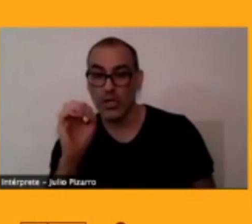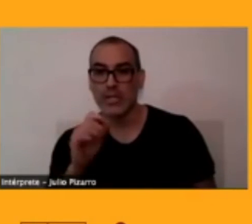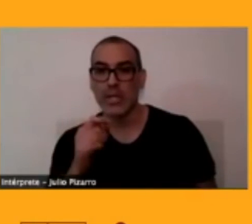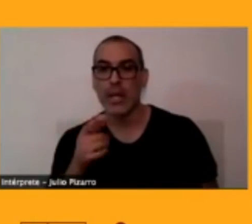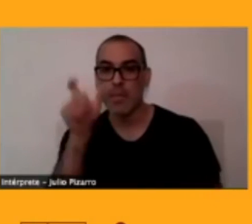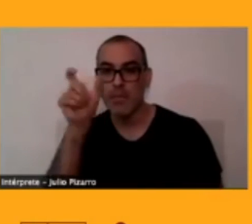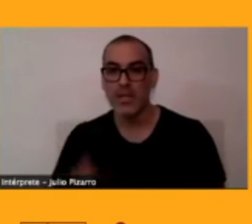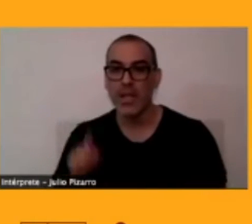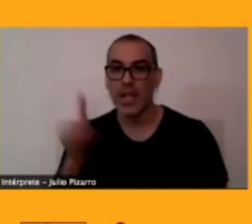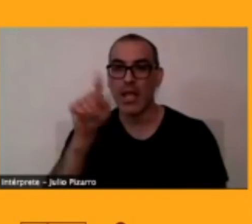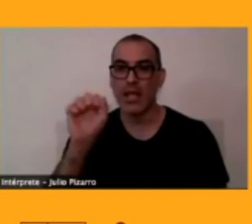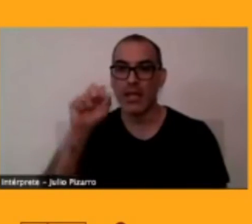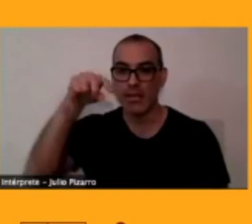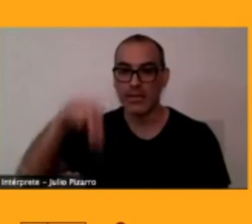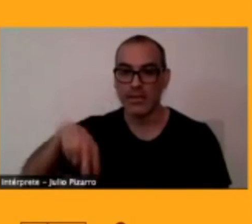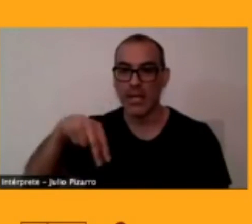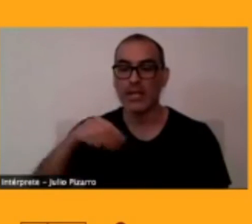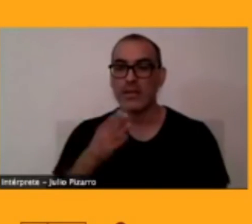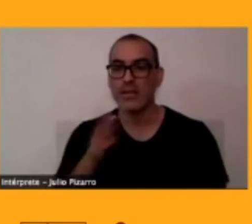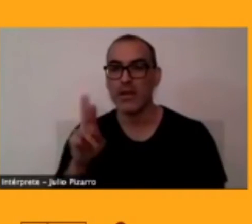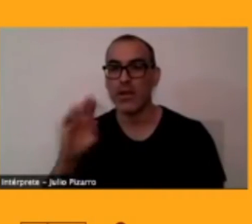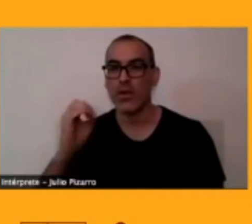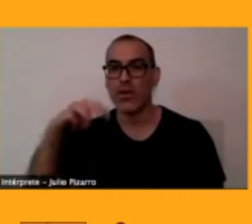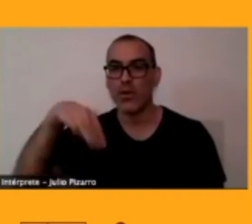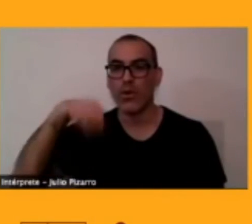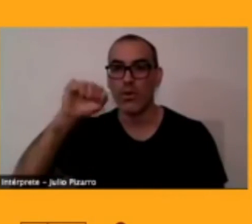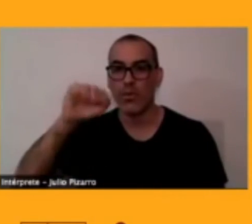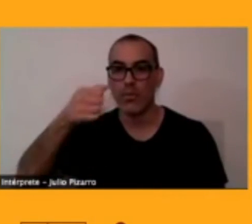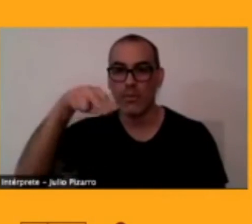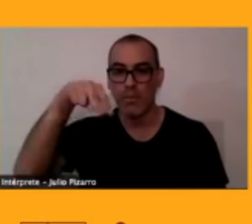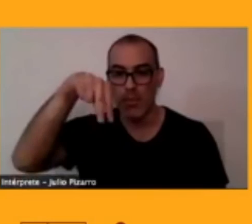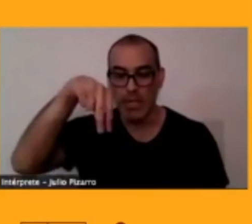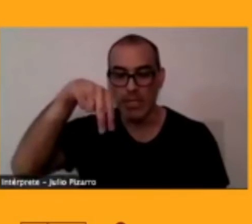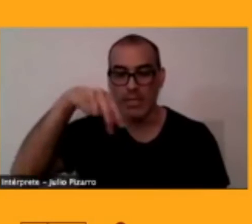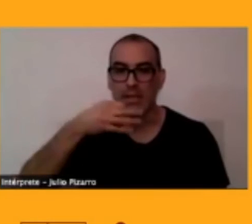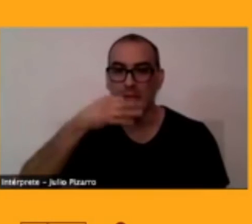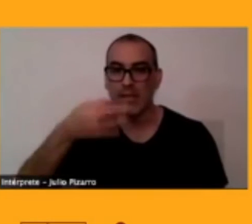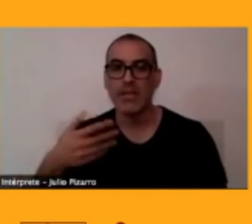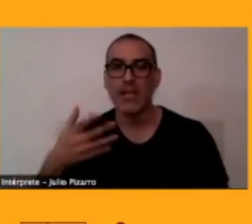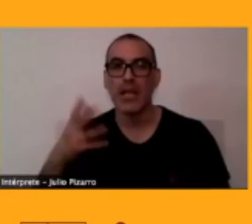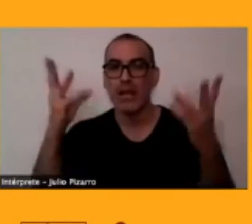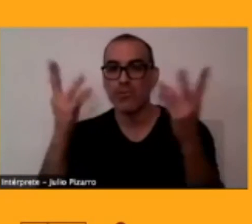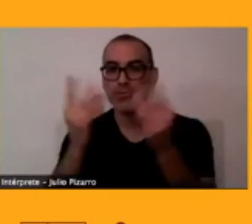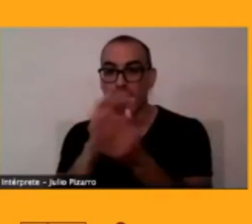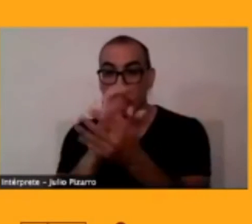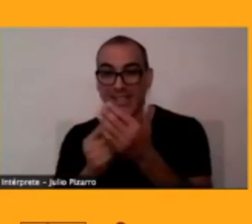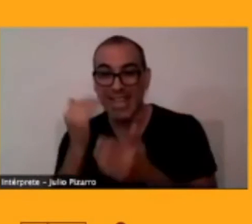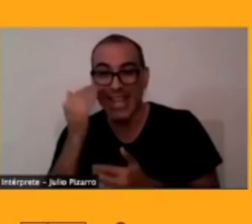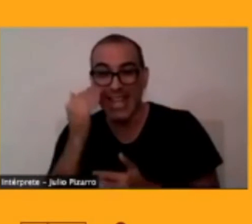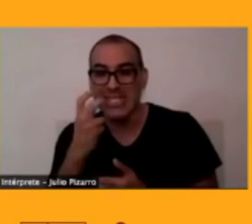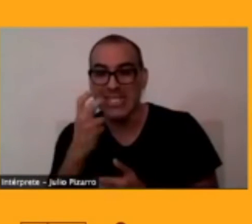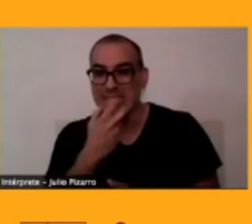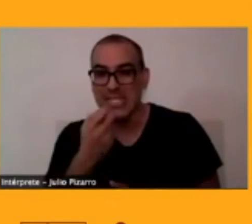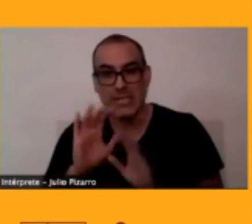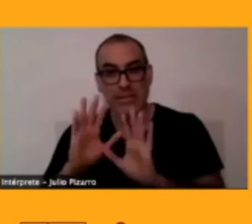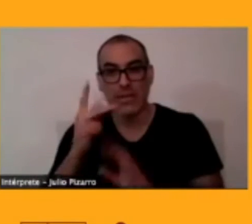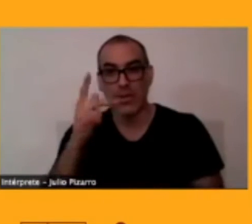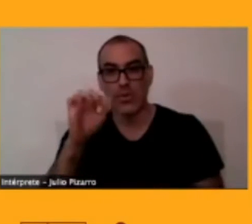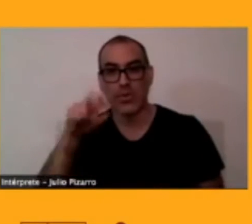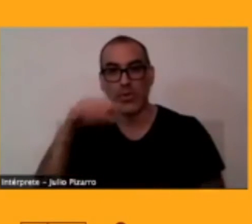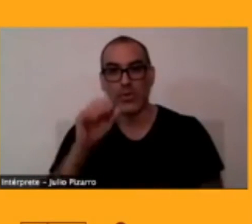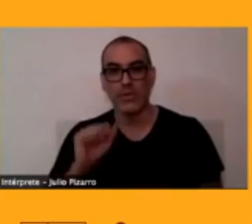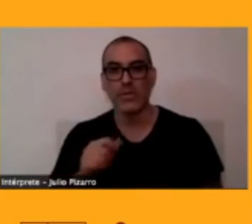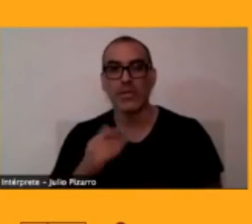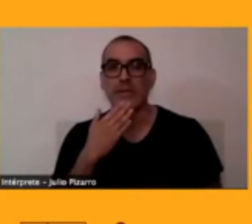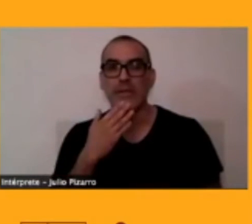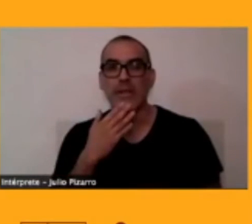extinta. Y Mosny hace lo mismo, también nos informa de que ella, gracias a todo su recorrido